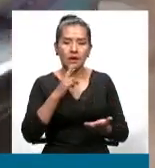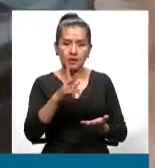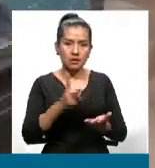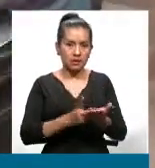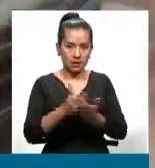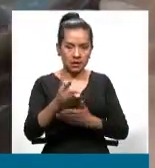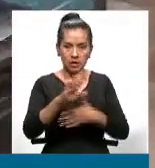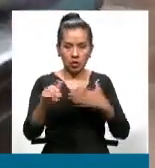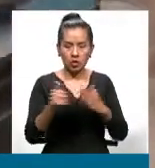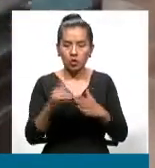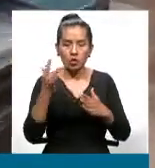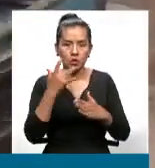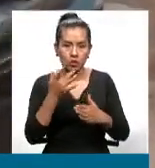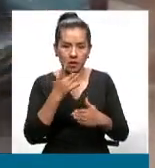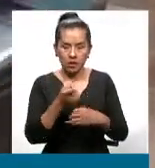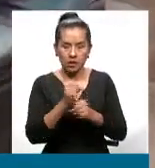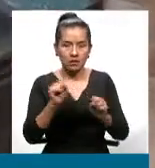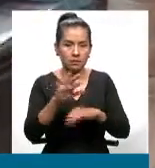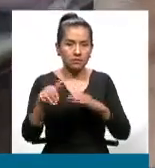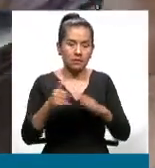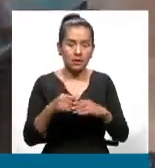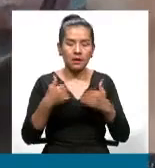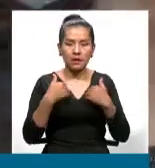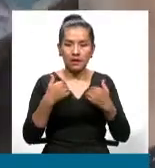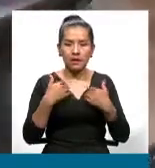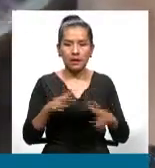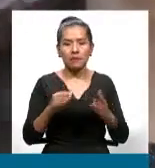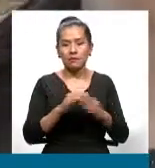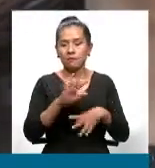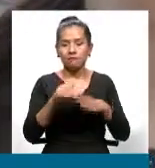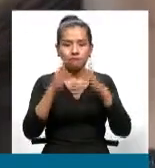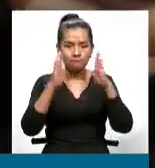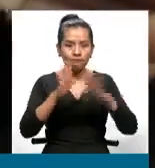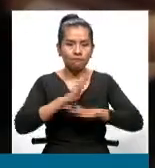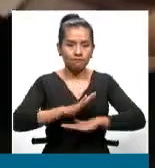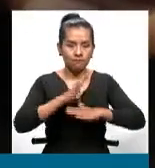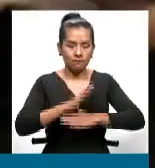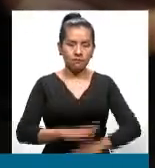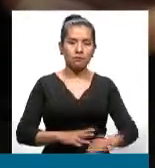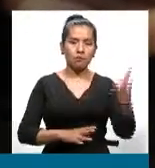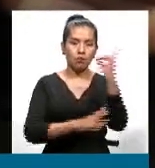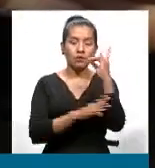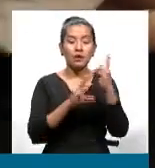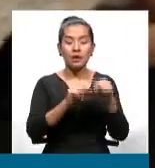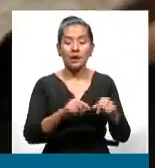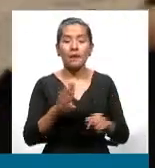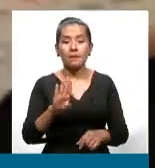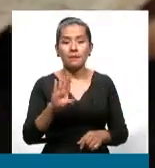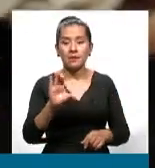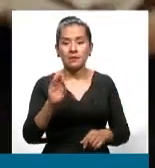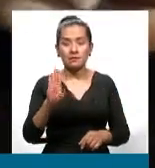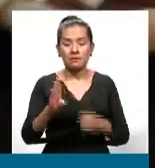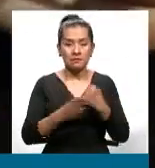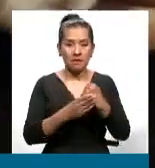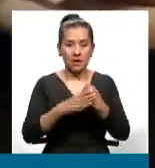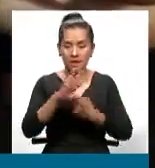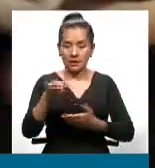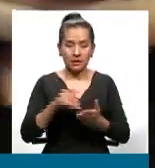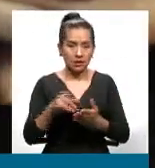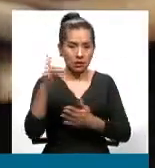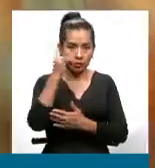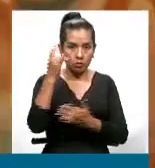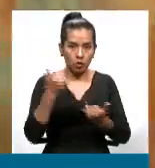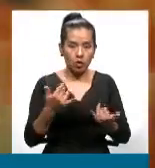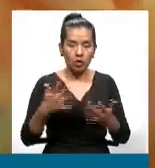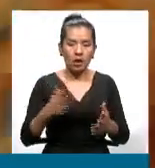suerte de que existe justamente esta calma, esta tranquilidad. Y también el Banco Central, como el Ministerio de Economía, hoy